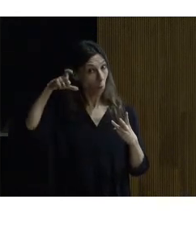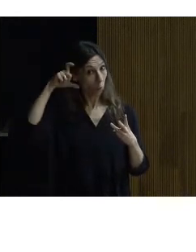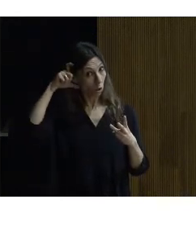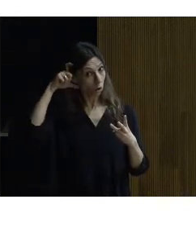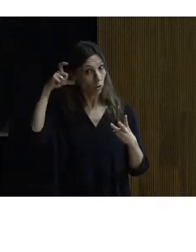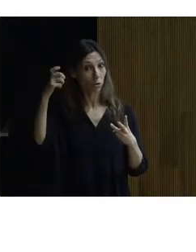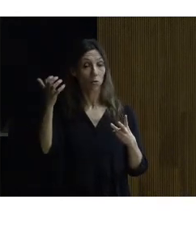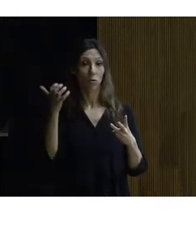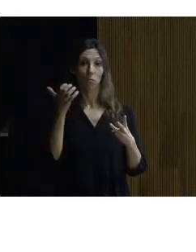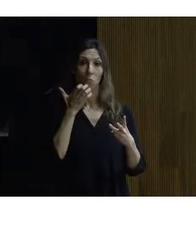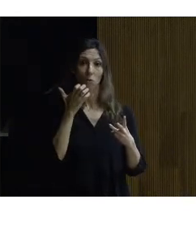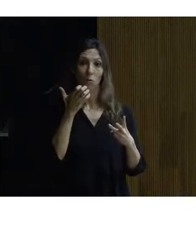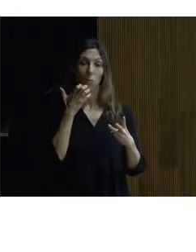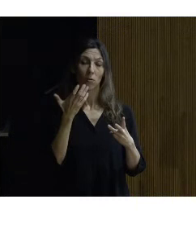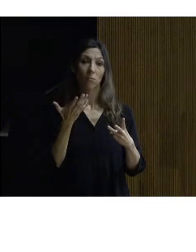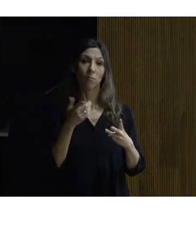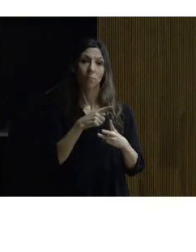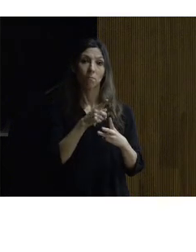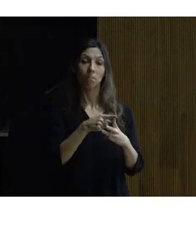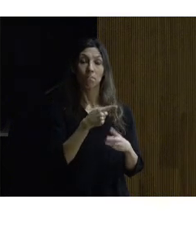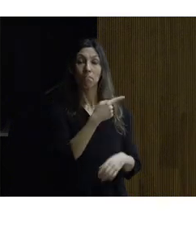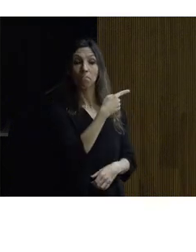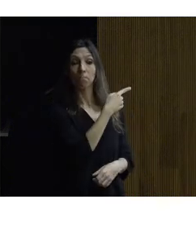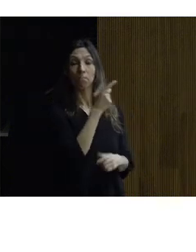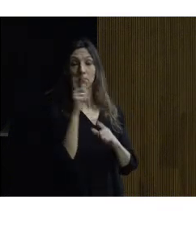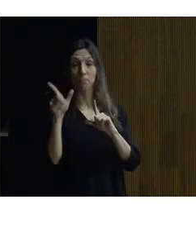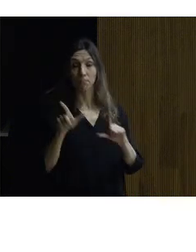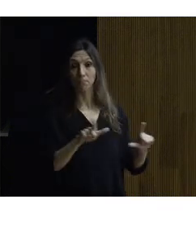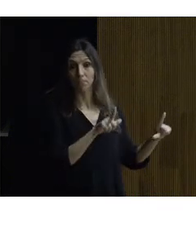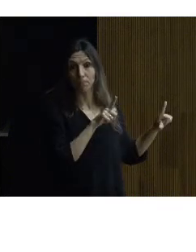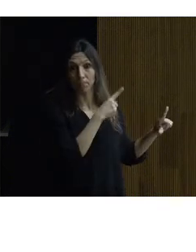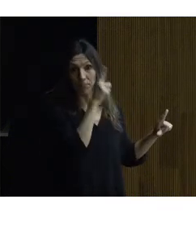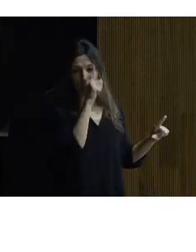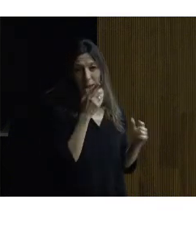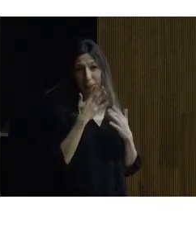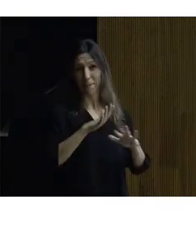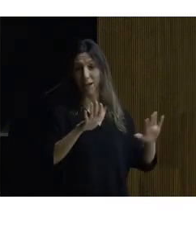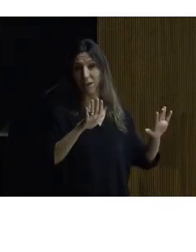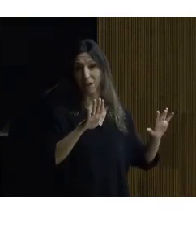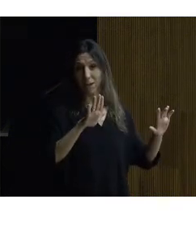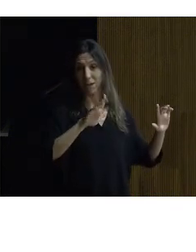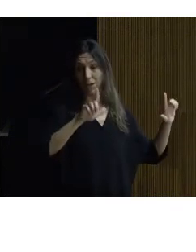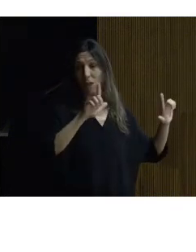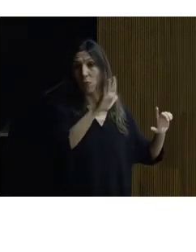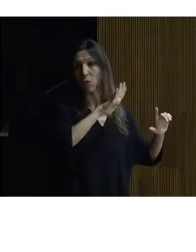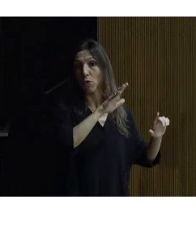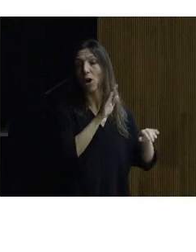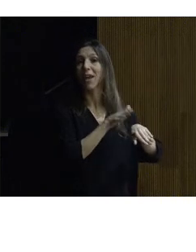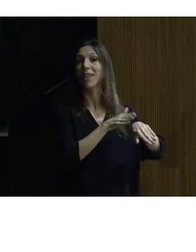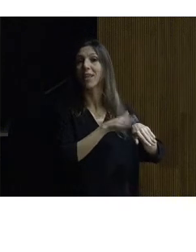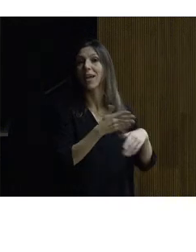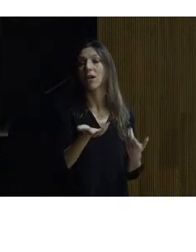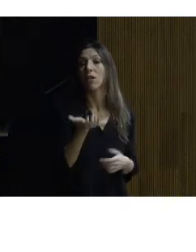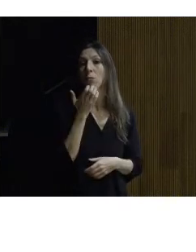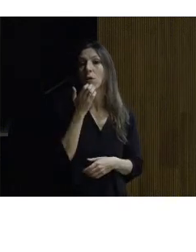la parte que tenemos a la izquierda de la imagen la captación habitual que es la que todo el mundo conoce que son los micrófonos que van